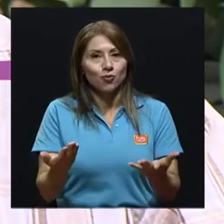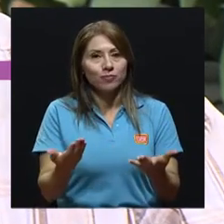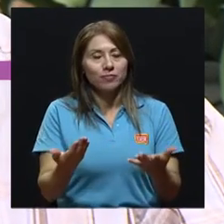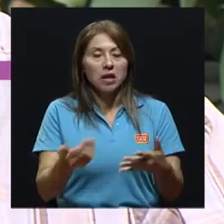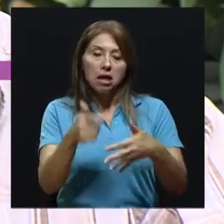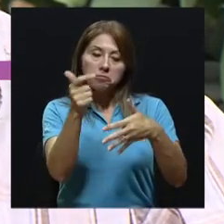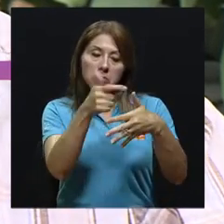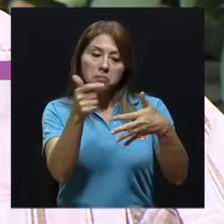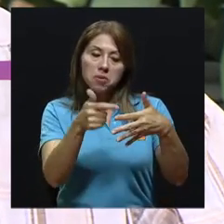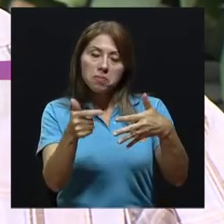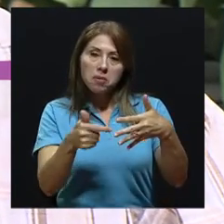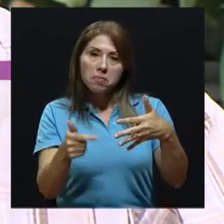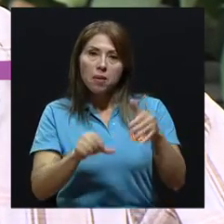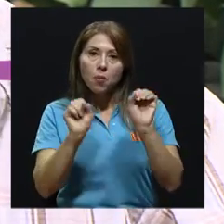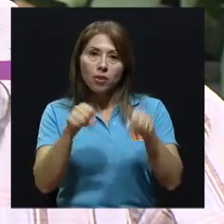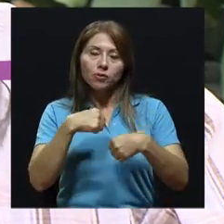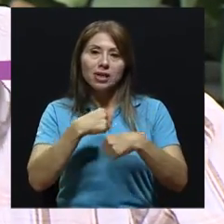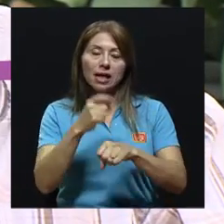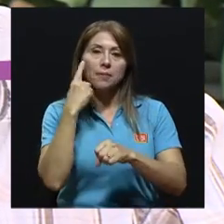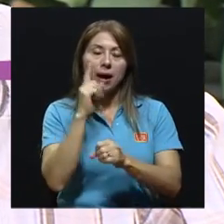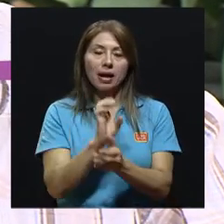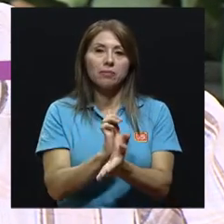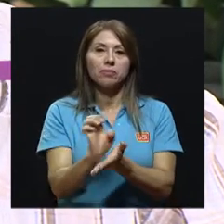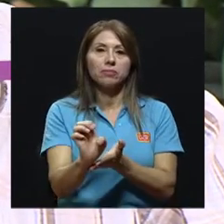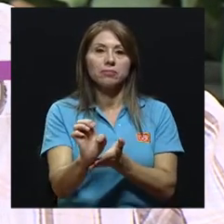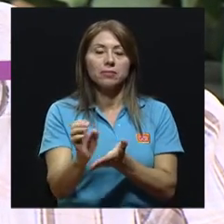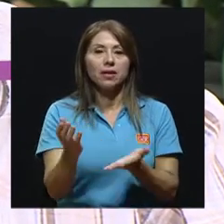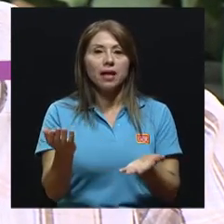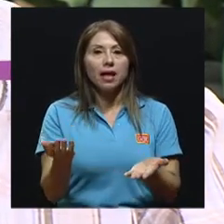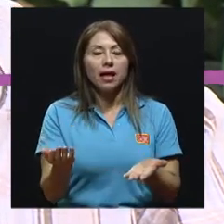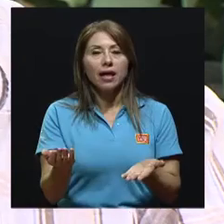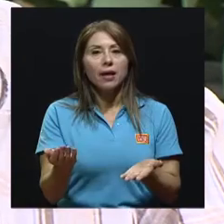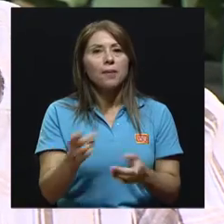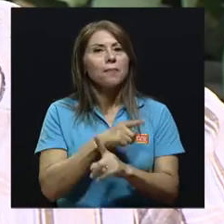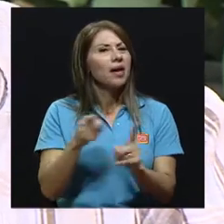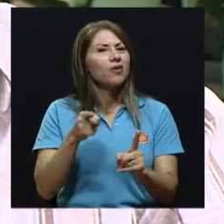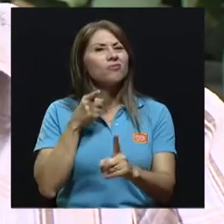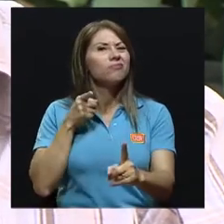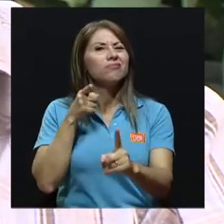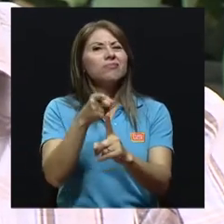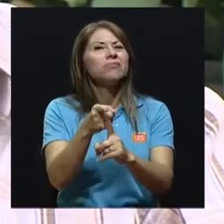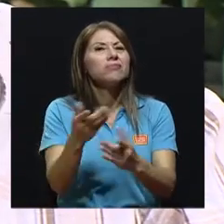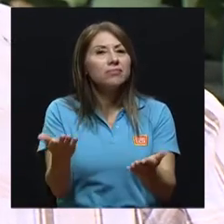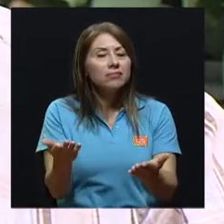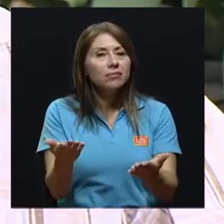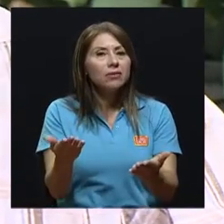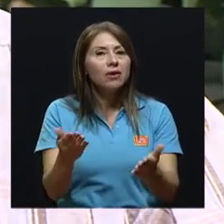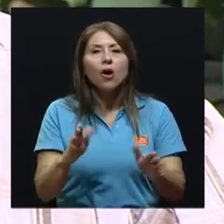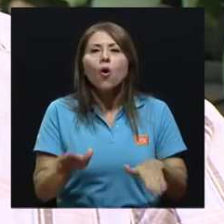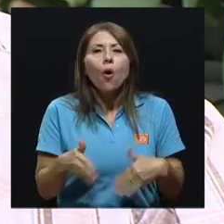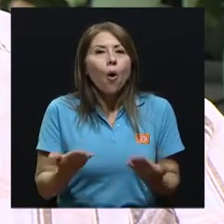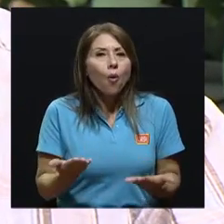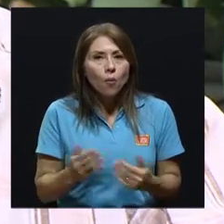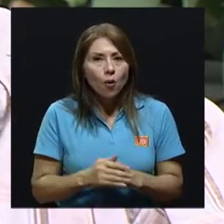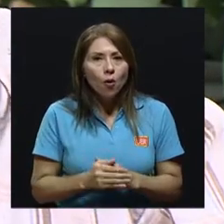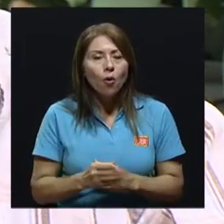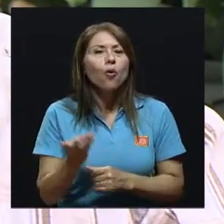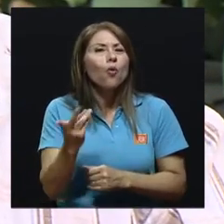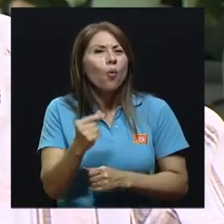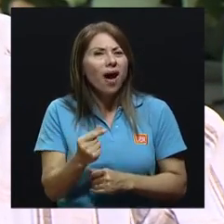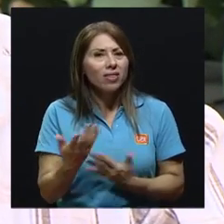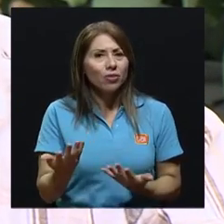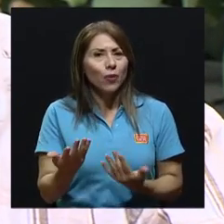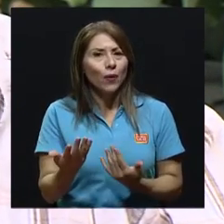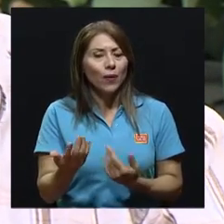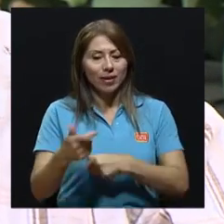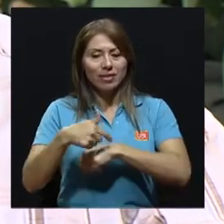Entonces, bueno, hay una serie de medidas que podemos orientar a eso. El asunto es, ¿hacia dónde? ¿Cómo? ¿Cuánto? ¿En qué extensión?